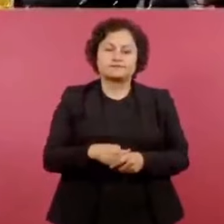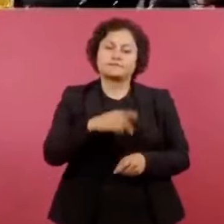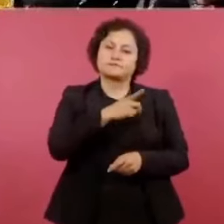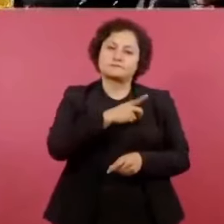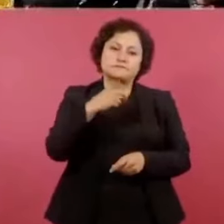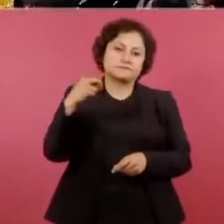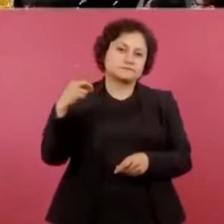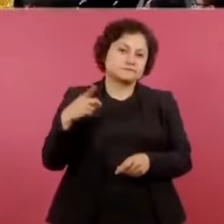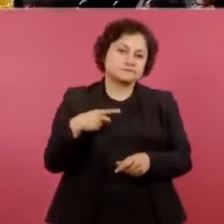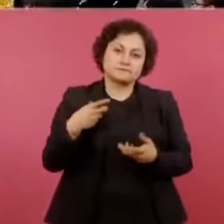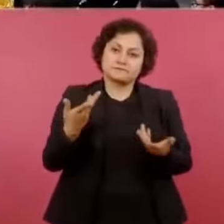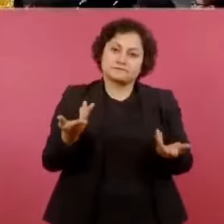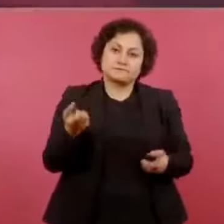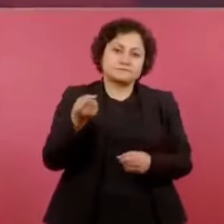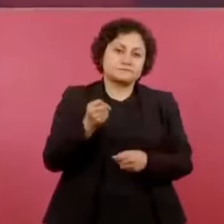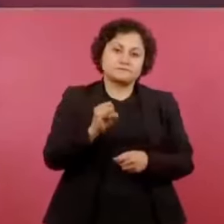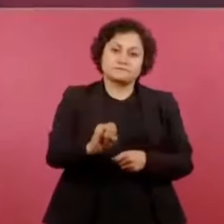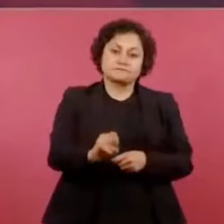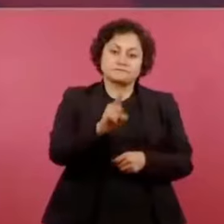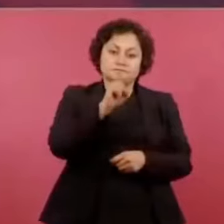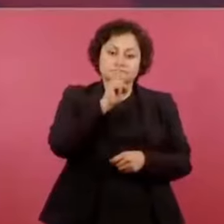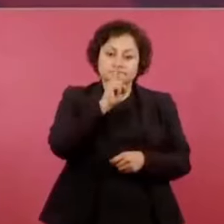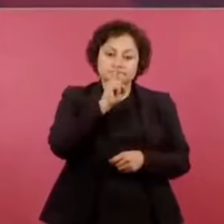una cuota de humillación y ahí me quedo.